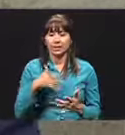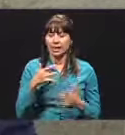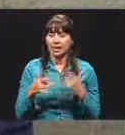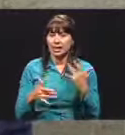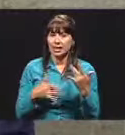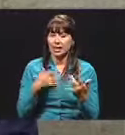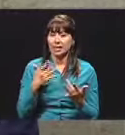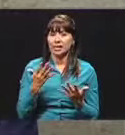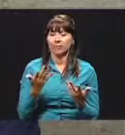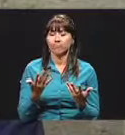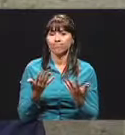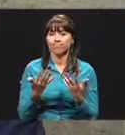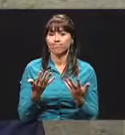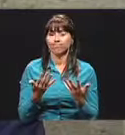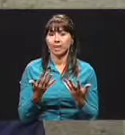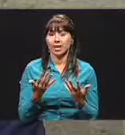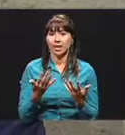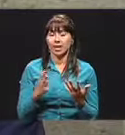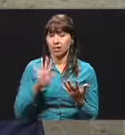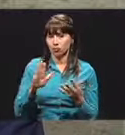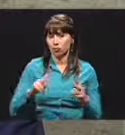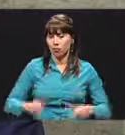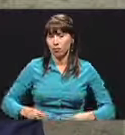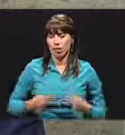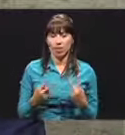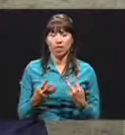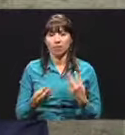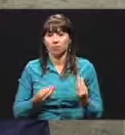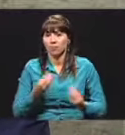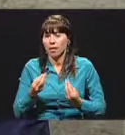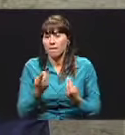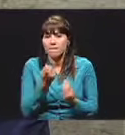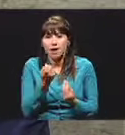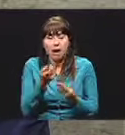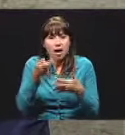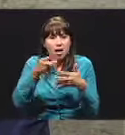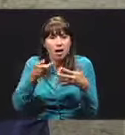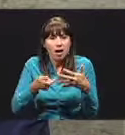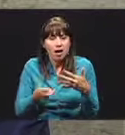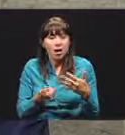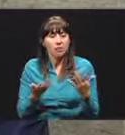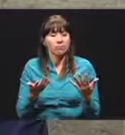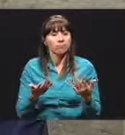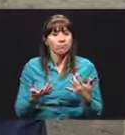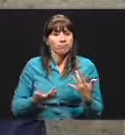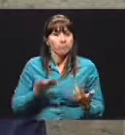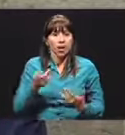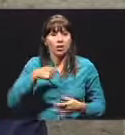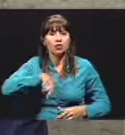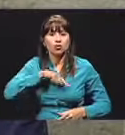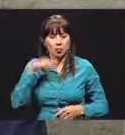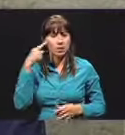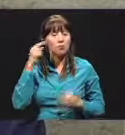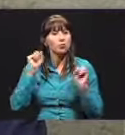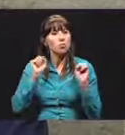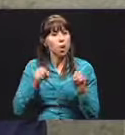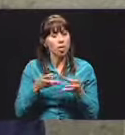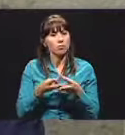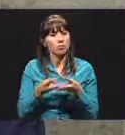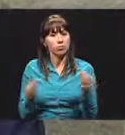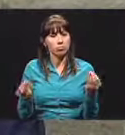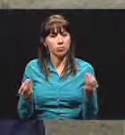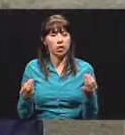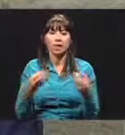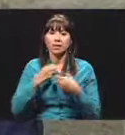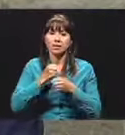alrededor de la vida de él que pensamos se pueden solucionar.